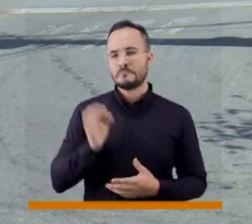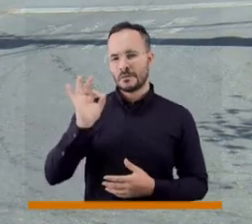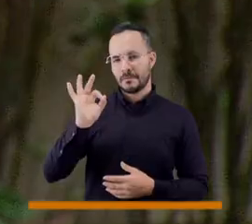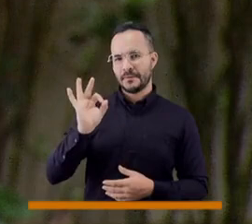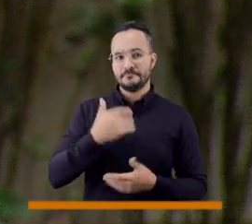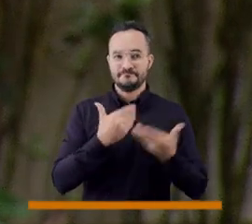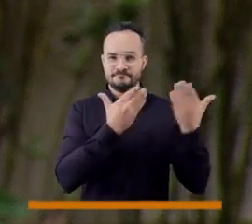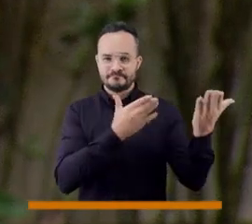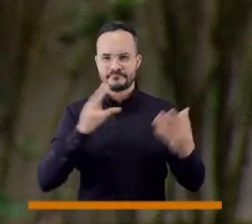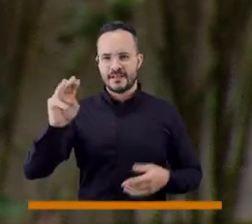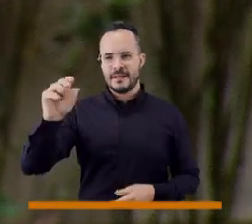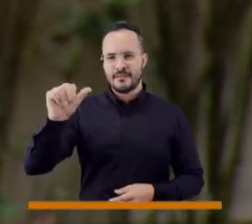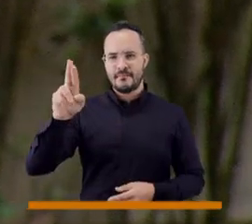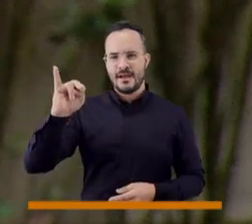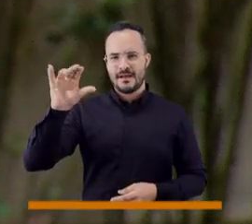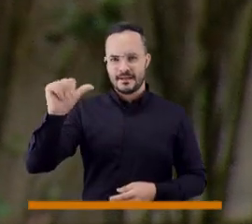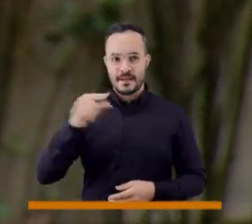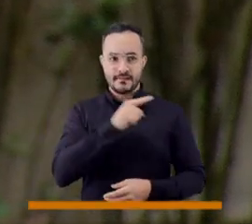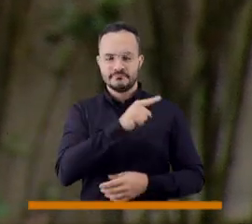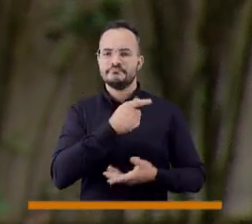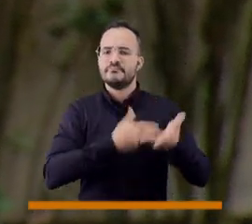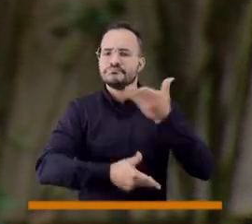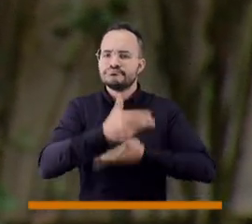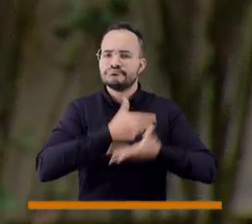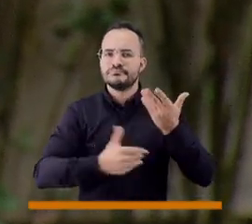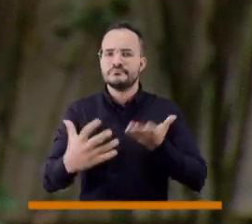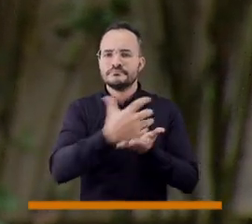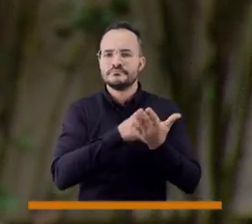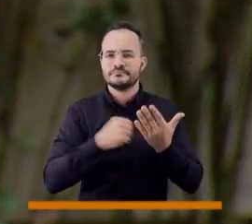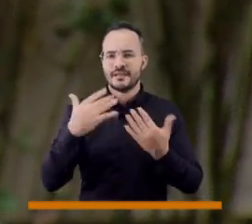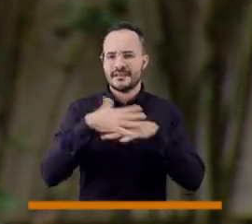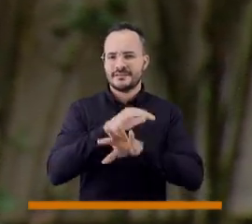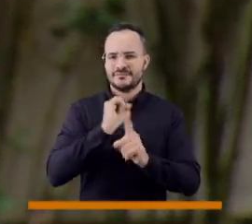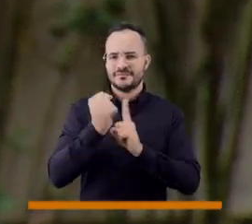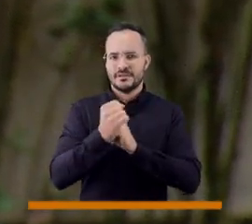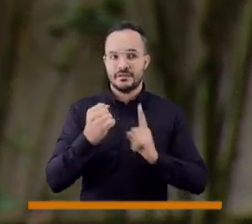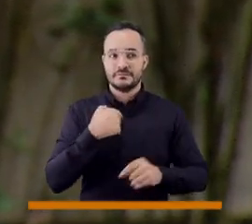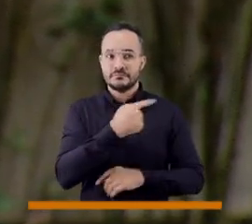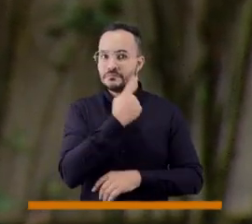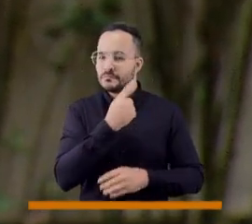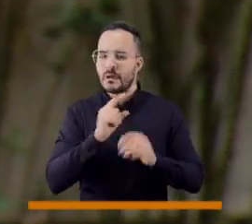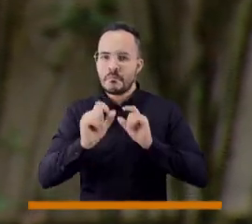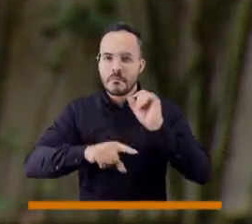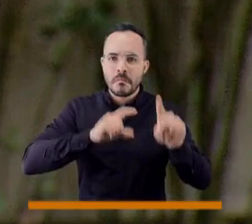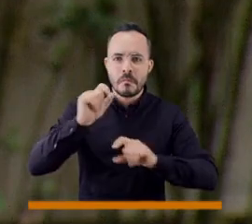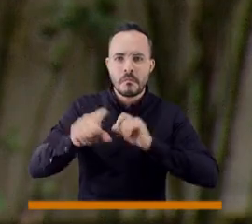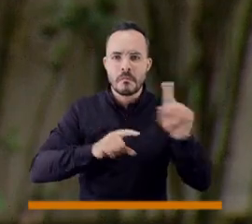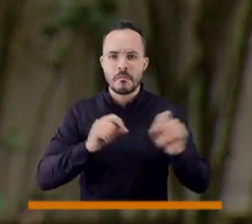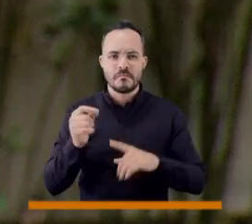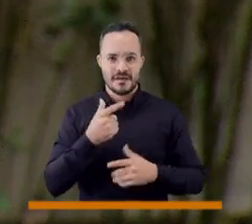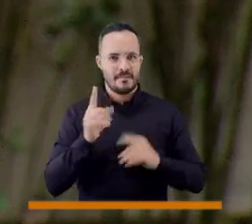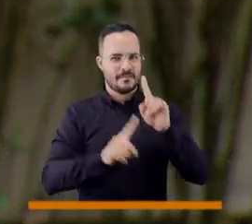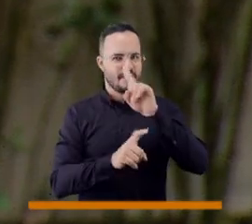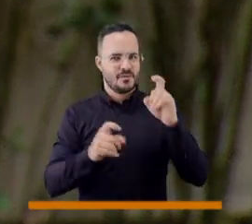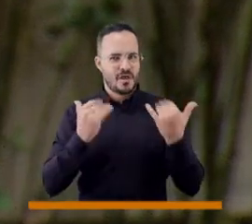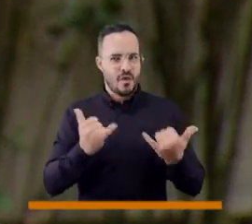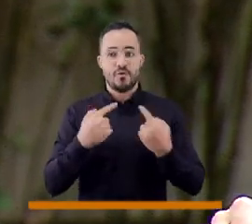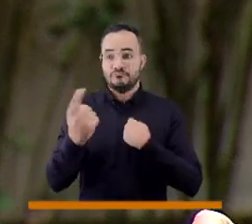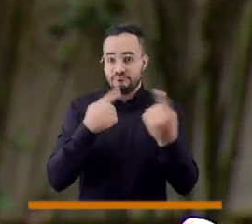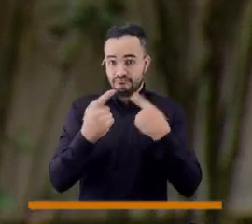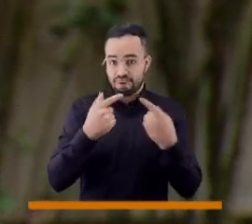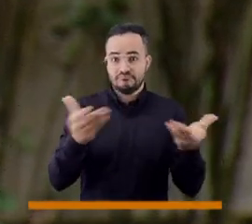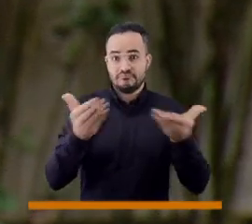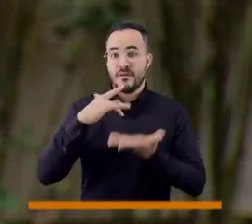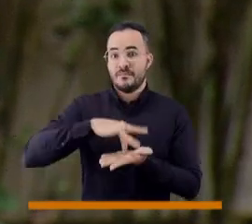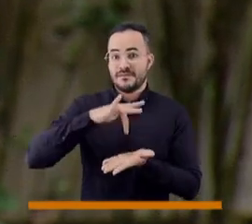María Fernanda que está con nosotros a través de las redes sociales y le va a contar a nuestros televidentes cómo pueden unirse a este diálogo permanente